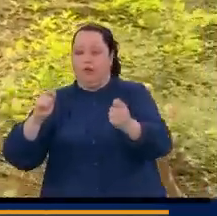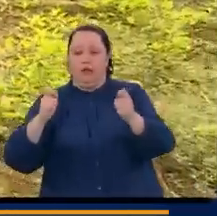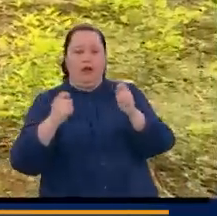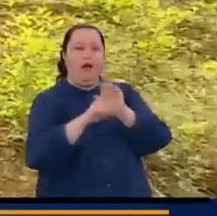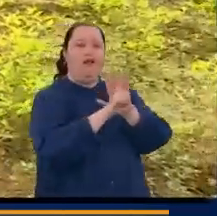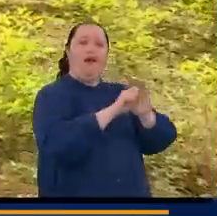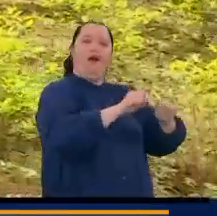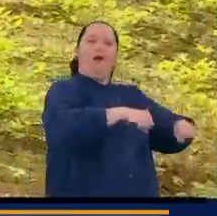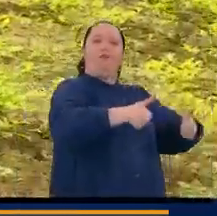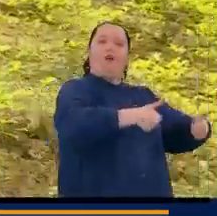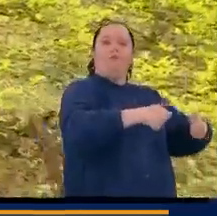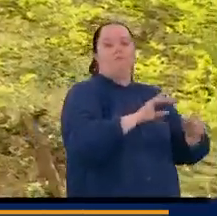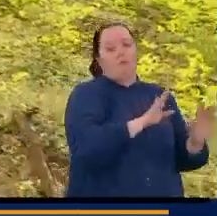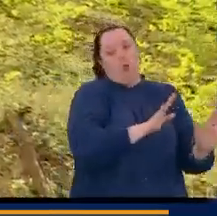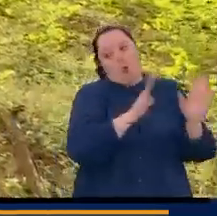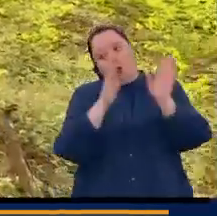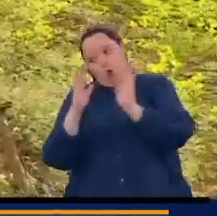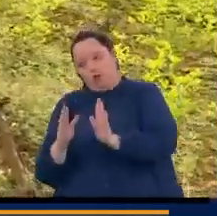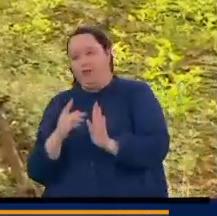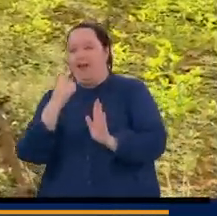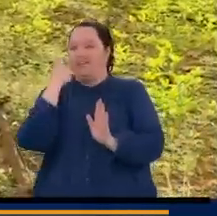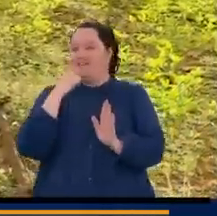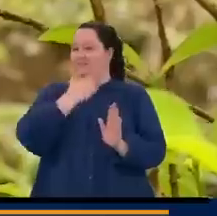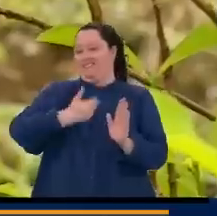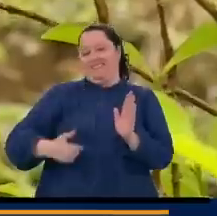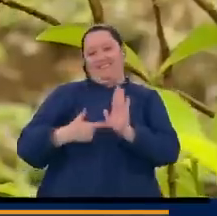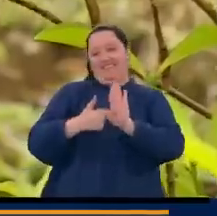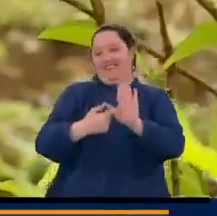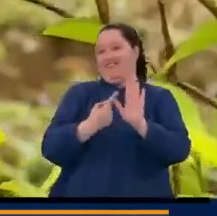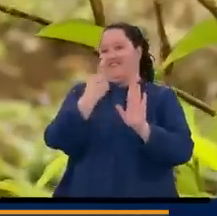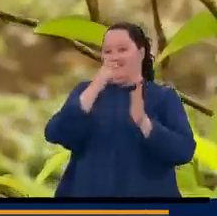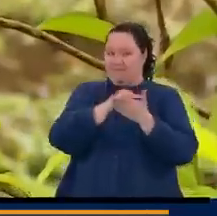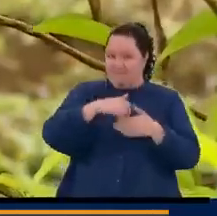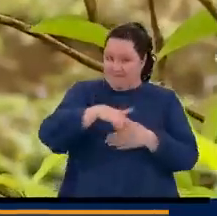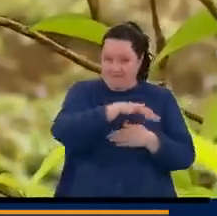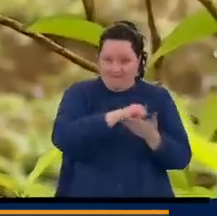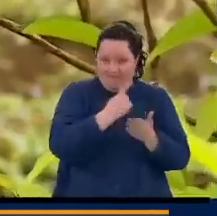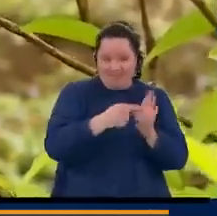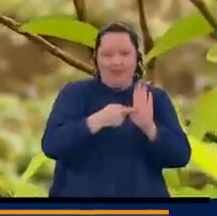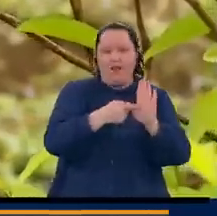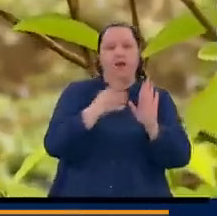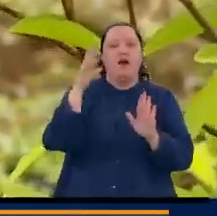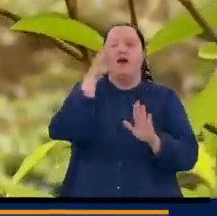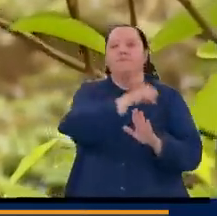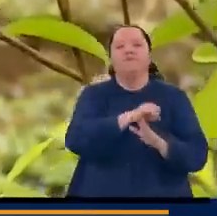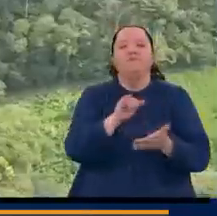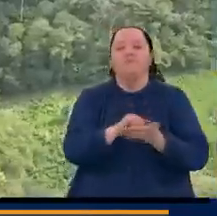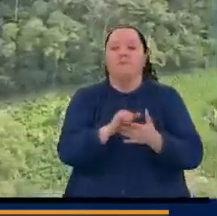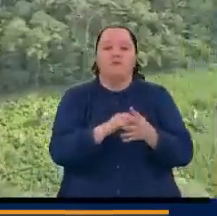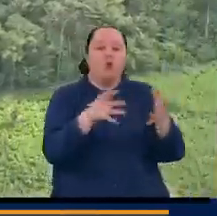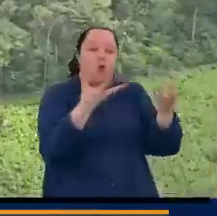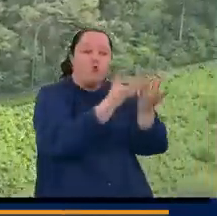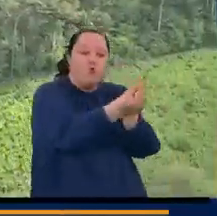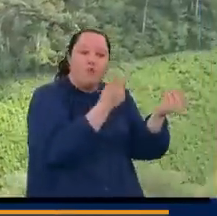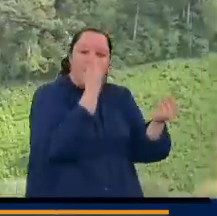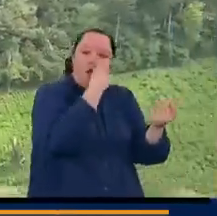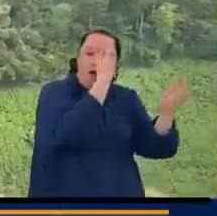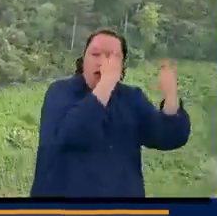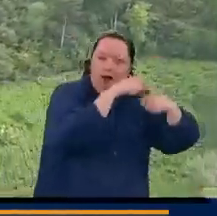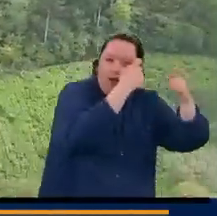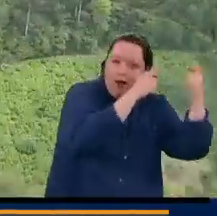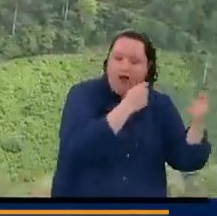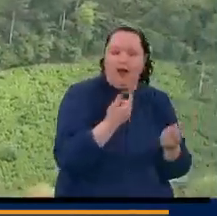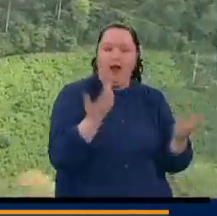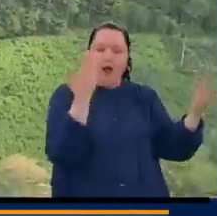otra parte de la política que no la expuso ayer el presidente en el Tarra, tiene que ver con la asfixia a los grupos de narcotraficantes, al lavado de